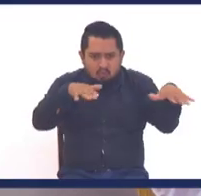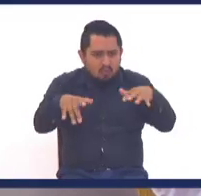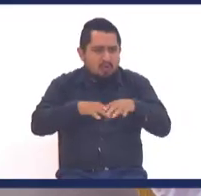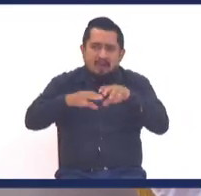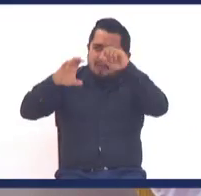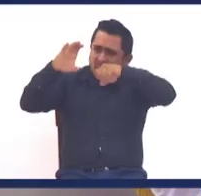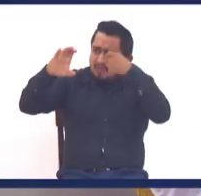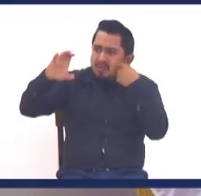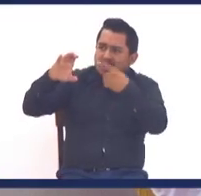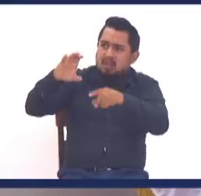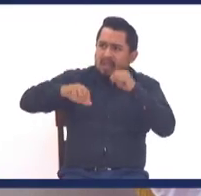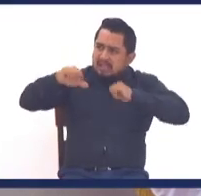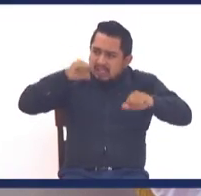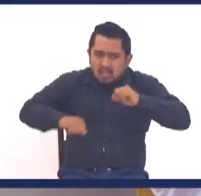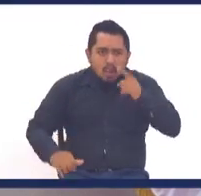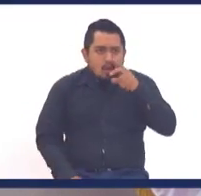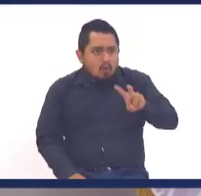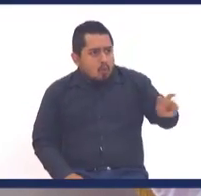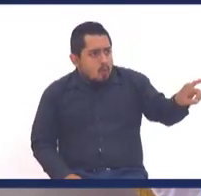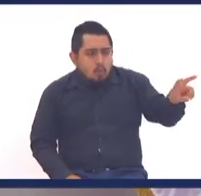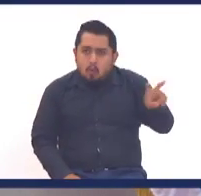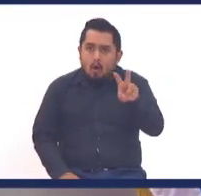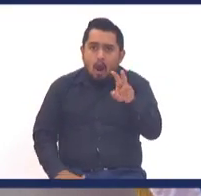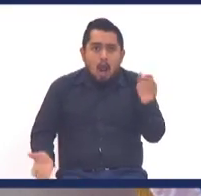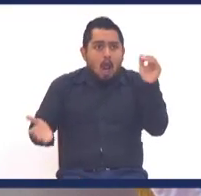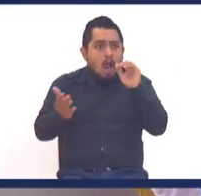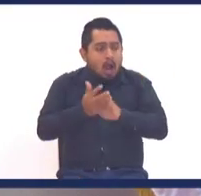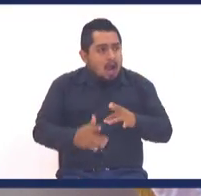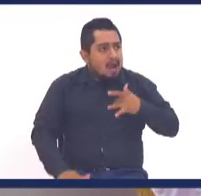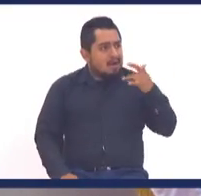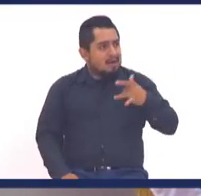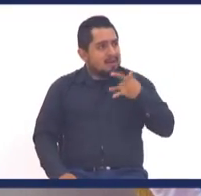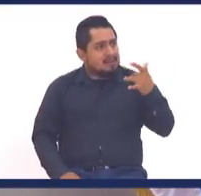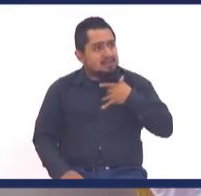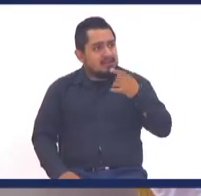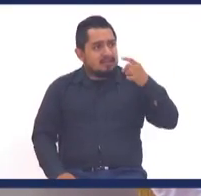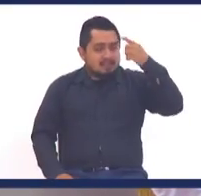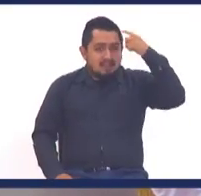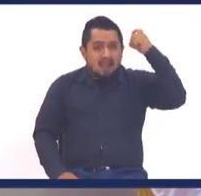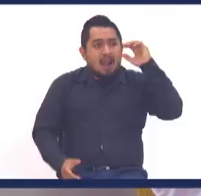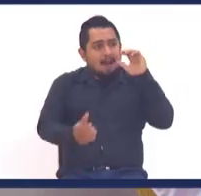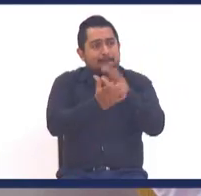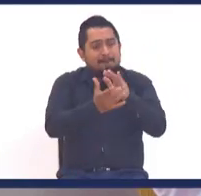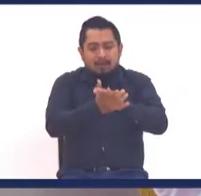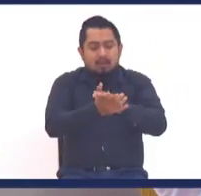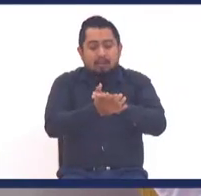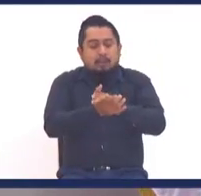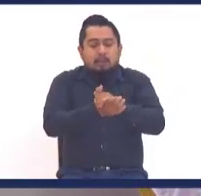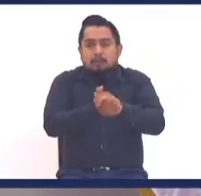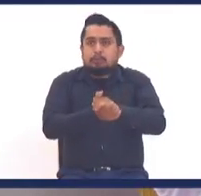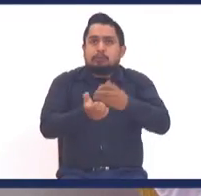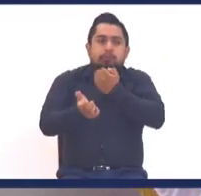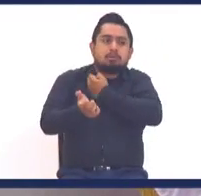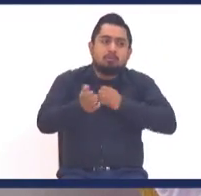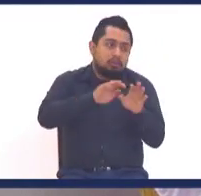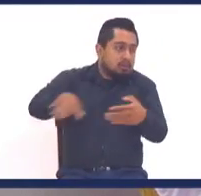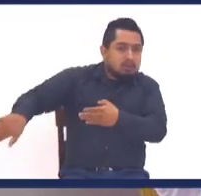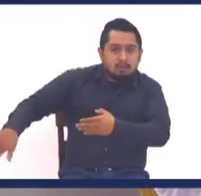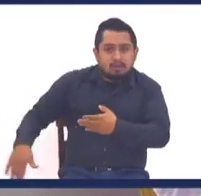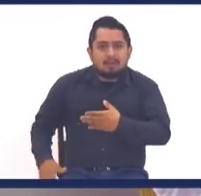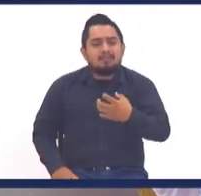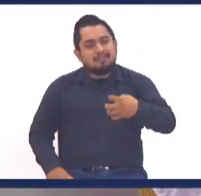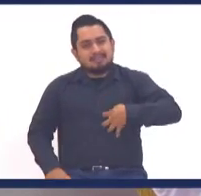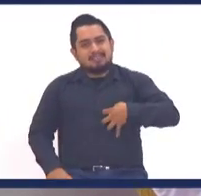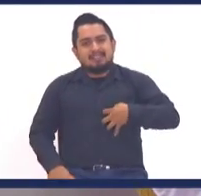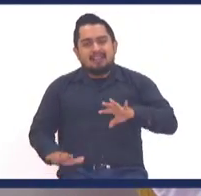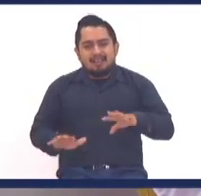películas, boanerges, y usted vuelve, vuelve a vivir, porque recordar el matrimonio, no, ese es volver a sufrir, dije, volver a vivir